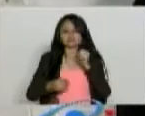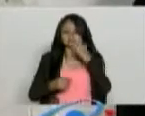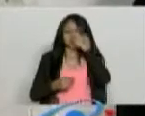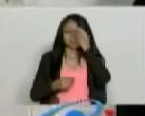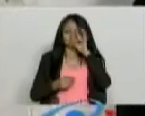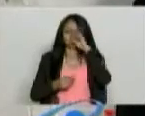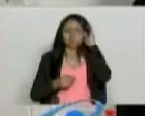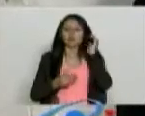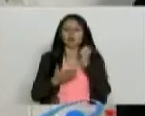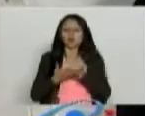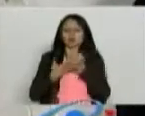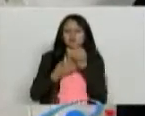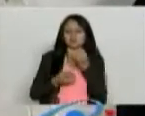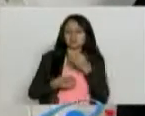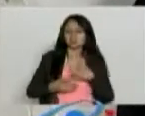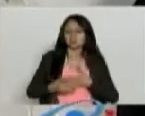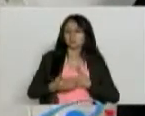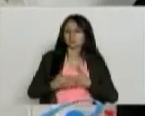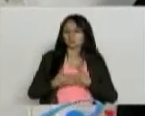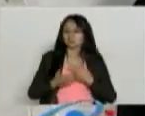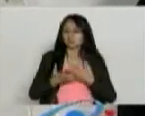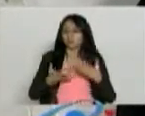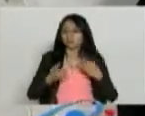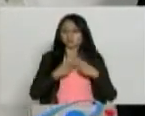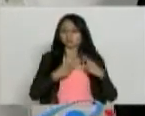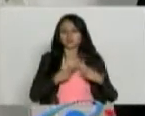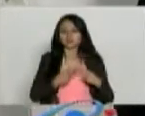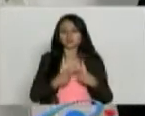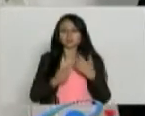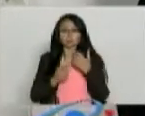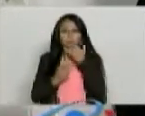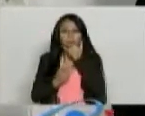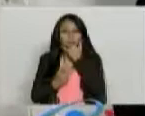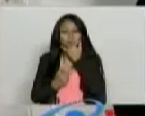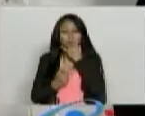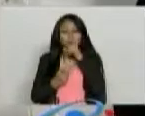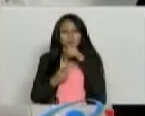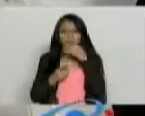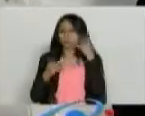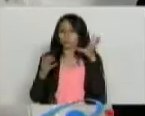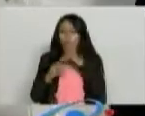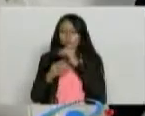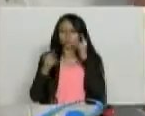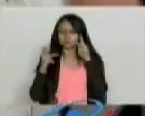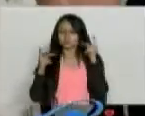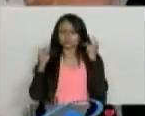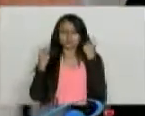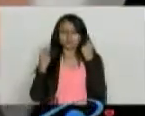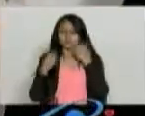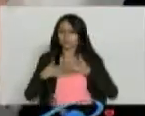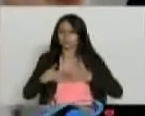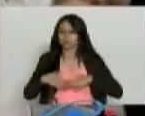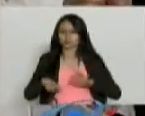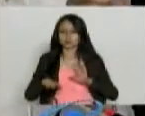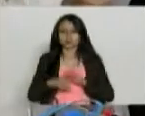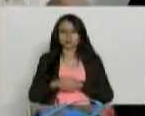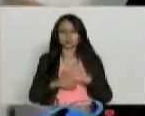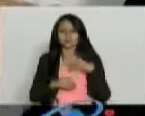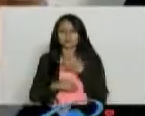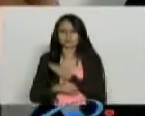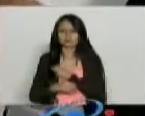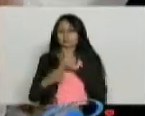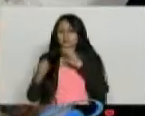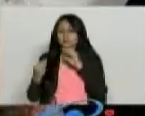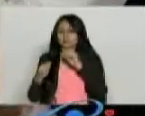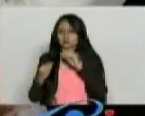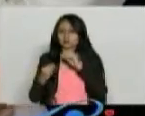gastritis y muchas cosas de las que acabo de decir. Pero ¿qué creen ustedes? Esto lo entiende cualquier personaje. Se llama Sergio Alado, nuestro hijo de Iván